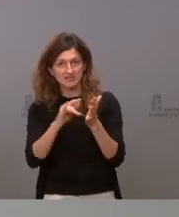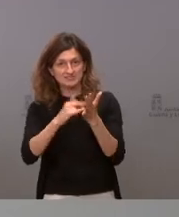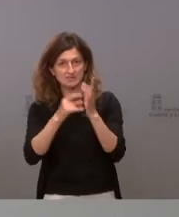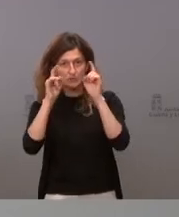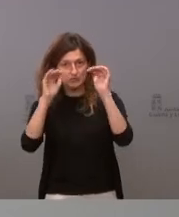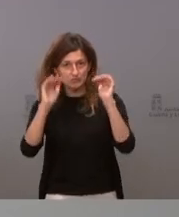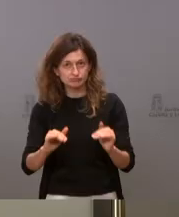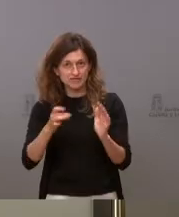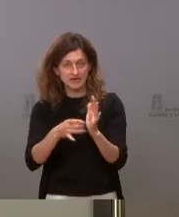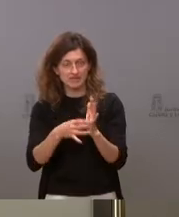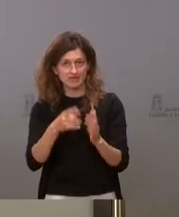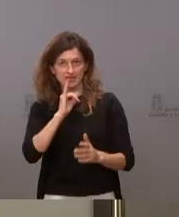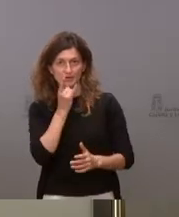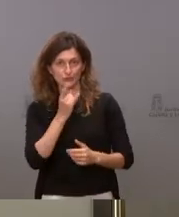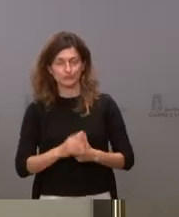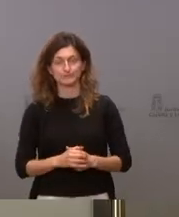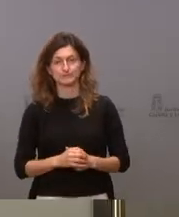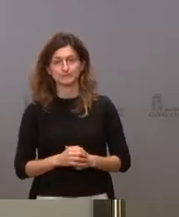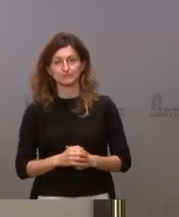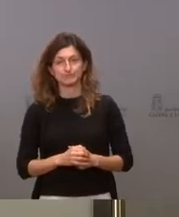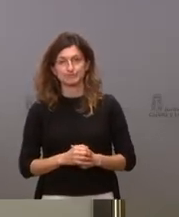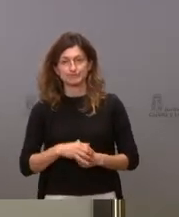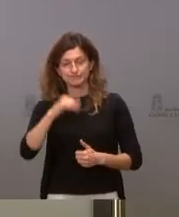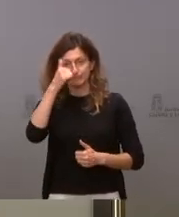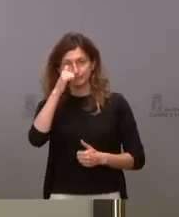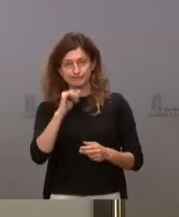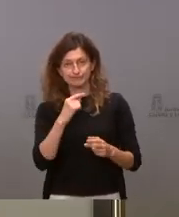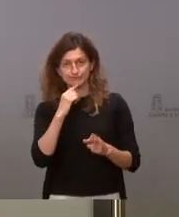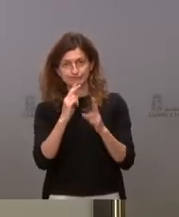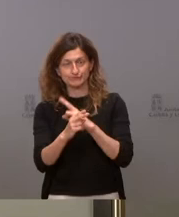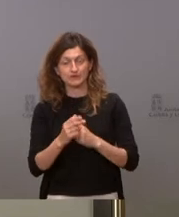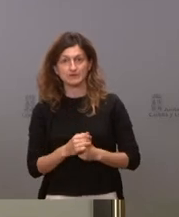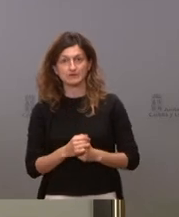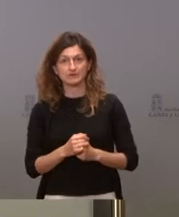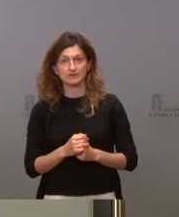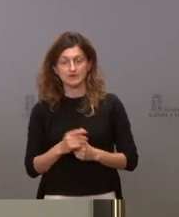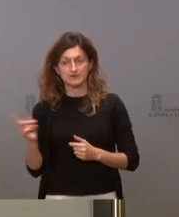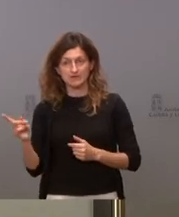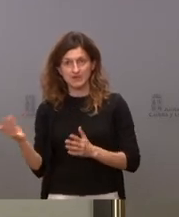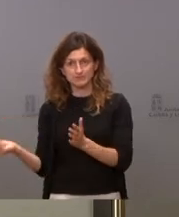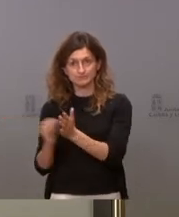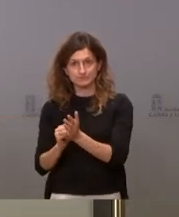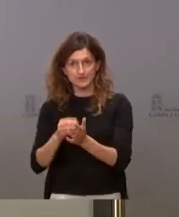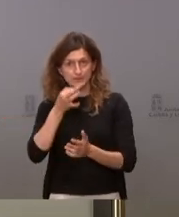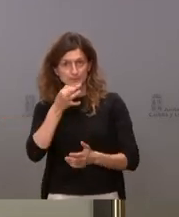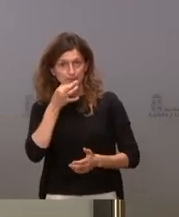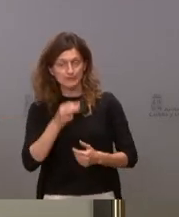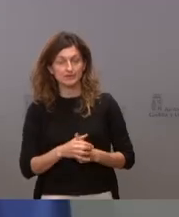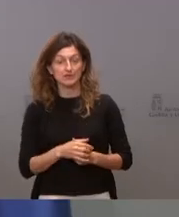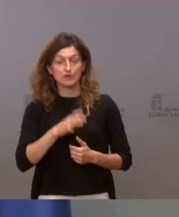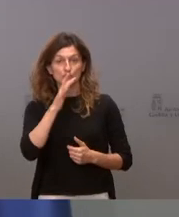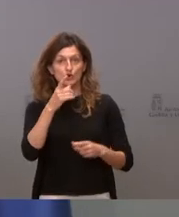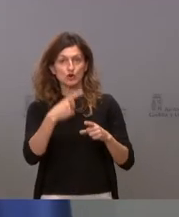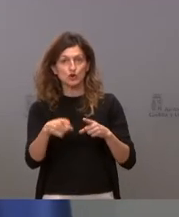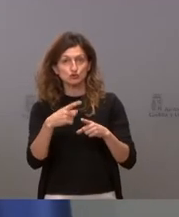educativo. Sí, en primer lugar, me gustaría reforzar las palabras de la consejera, porque probablemente es una de las